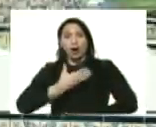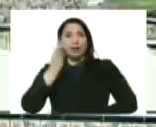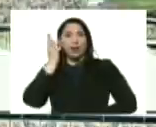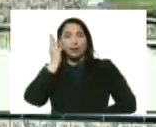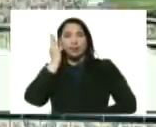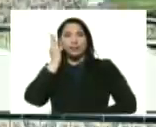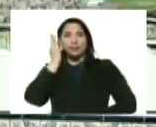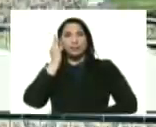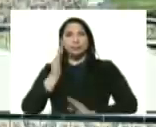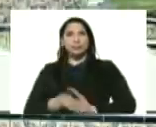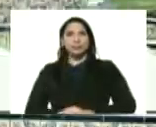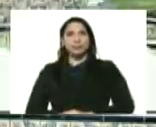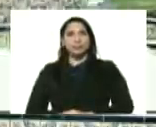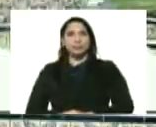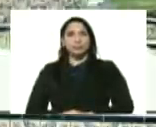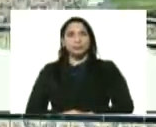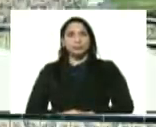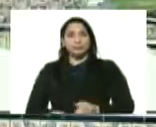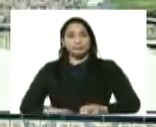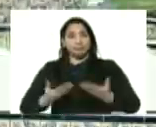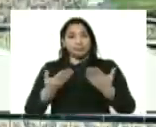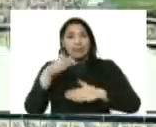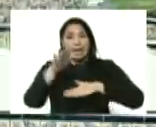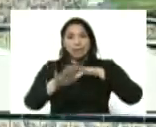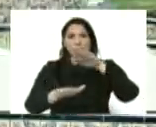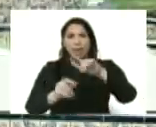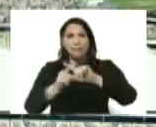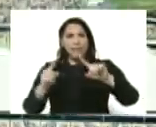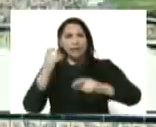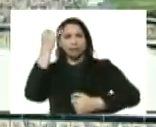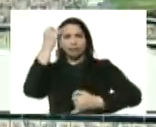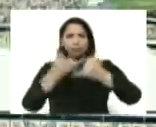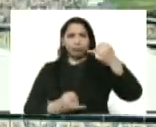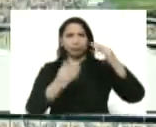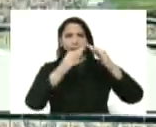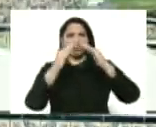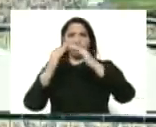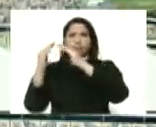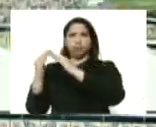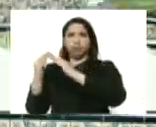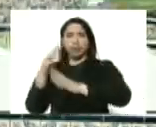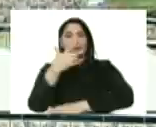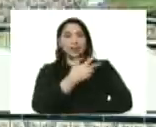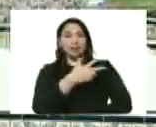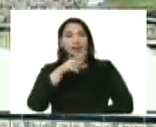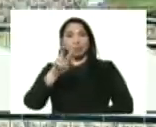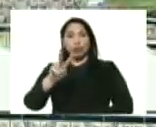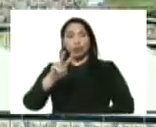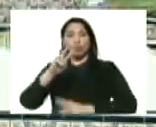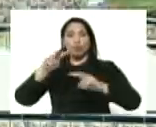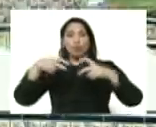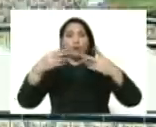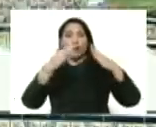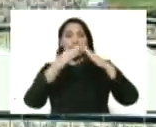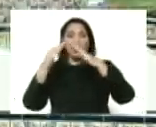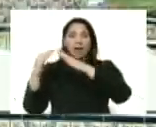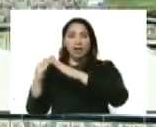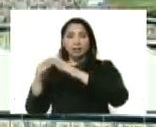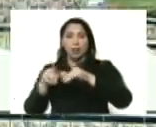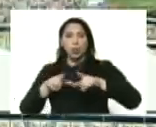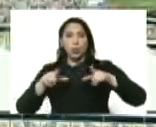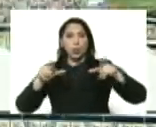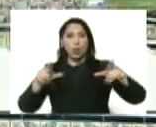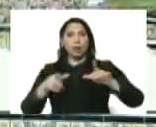Johanna Sánchez están llevando adelante para la culminación de 32 viviendas del sector